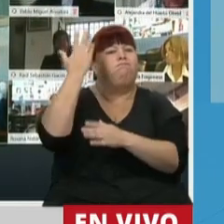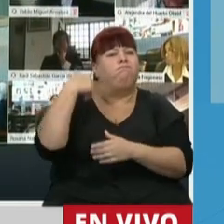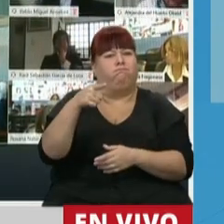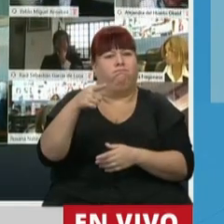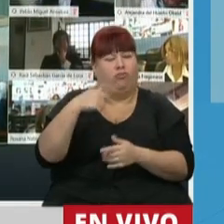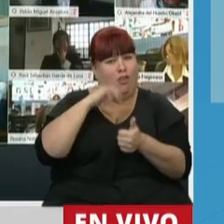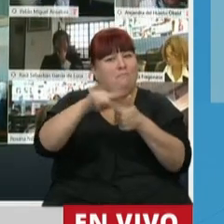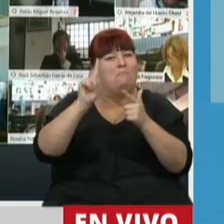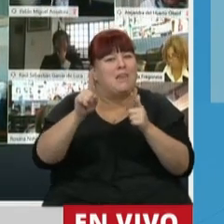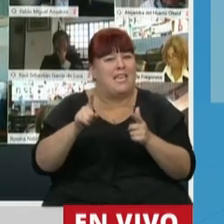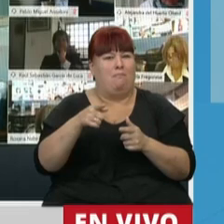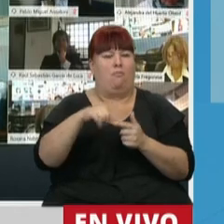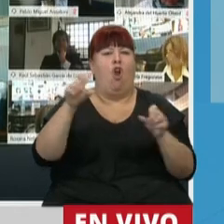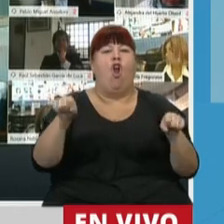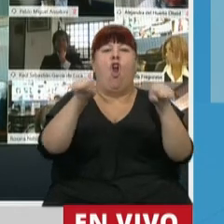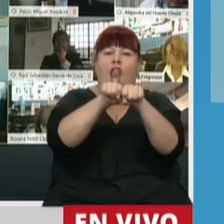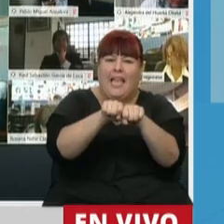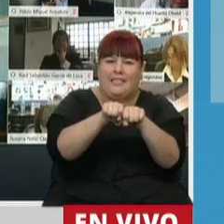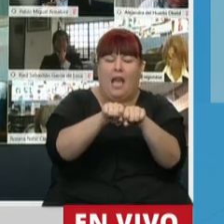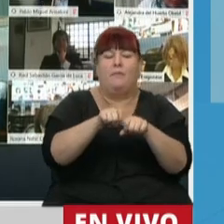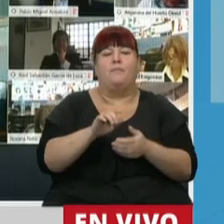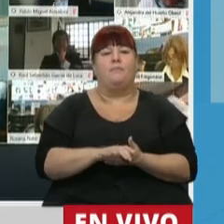yo nombré, tanto conectividad,